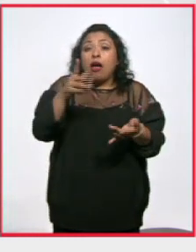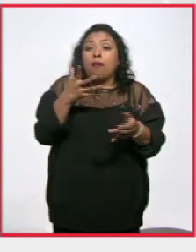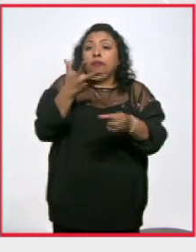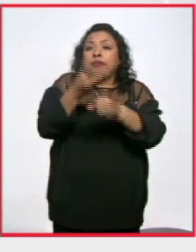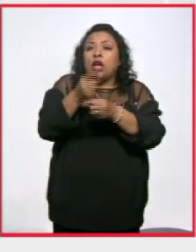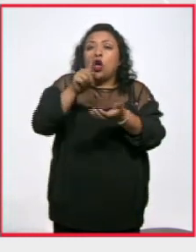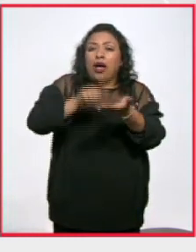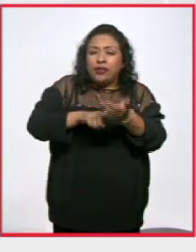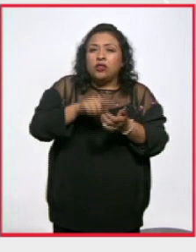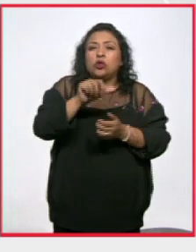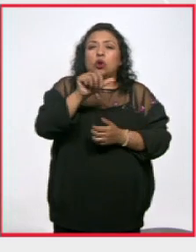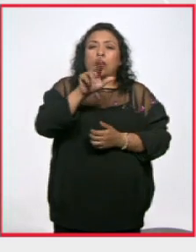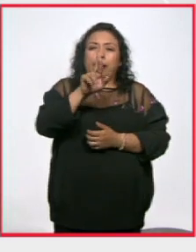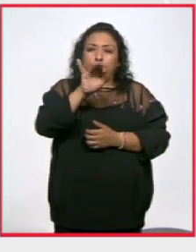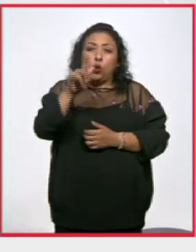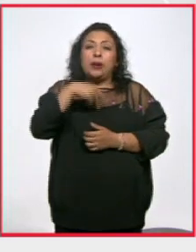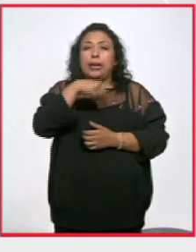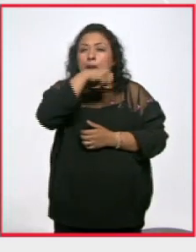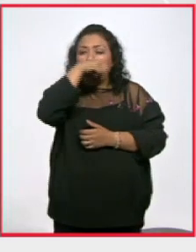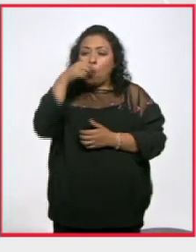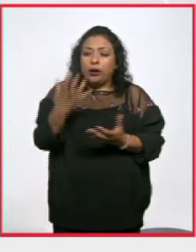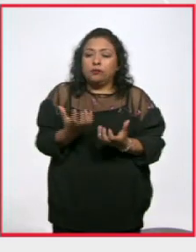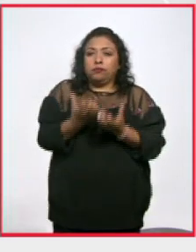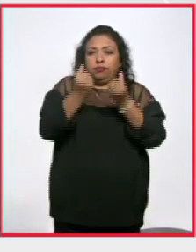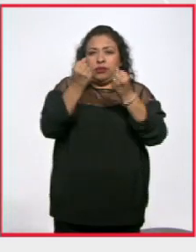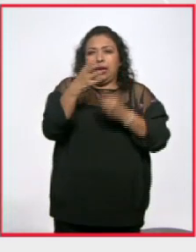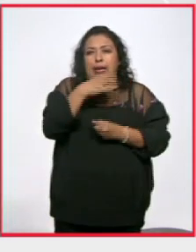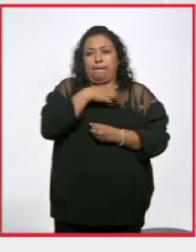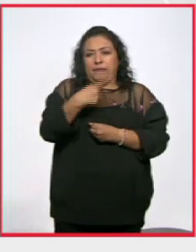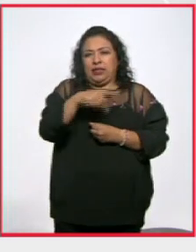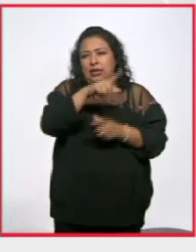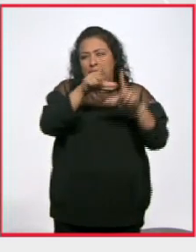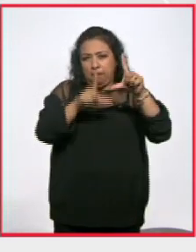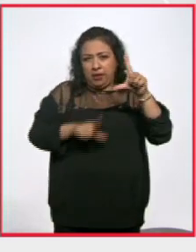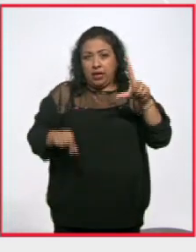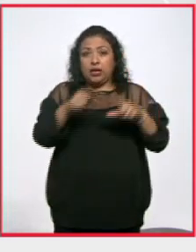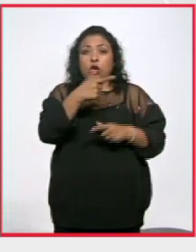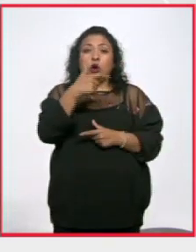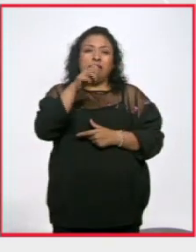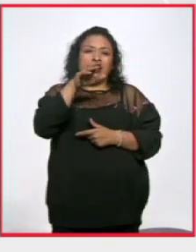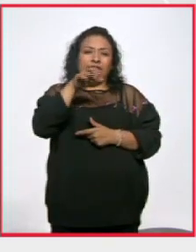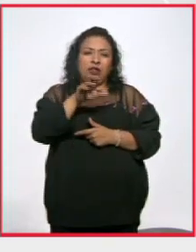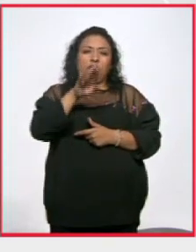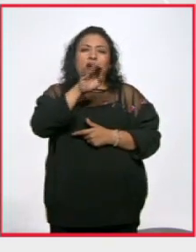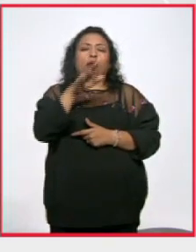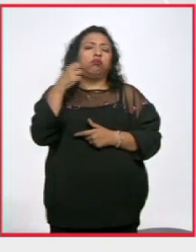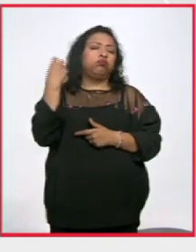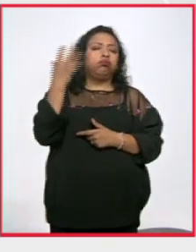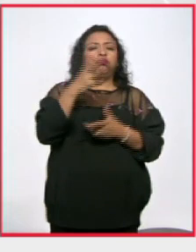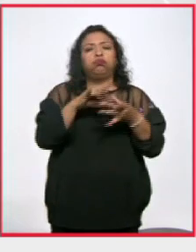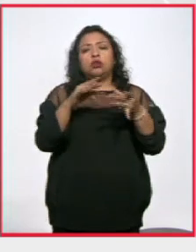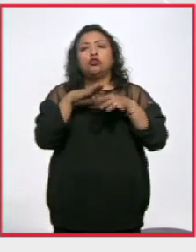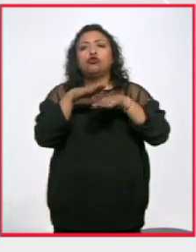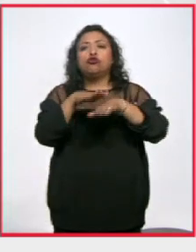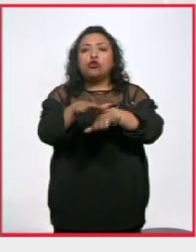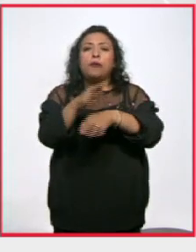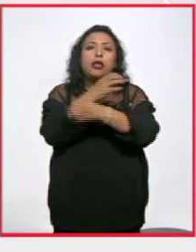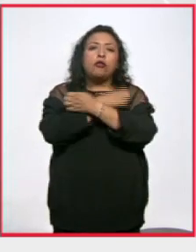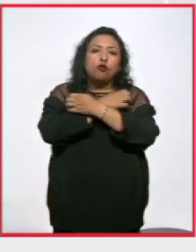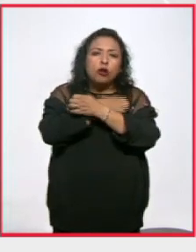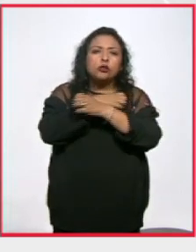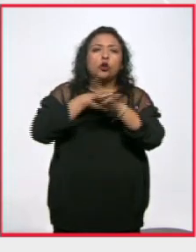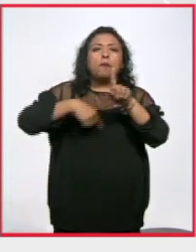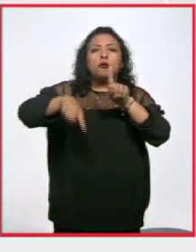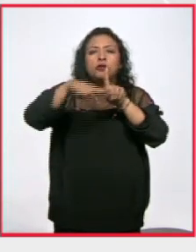república cuando Juárez recupera la capital del país cuando Gavino Barreda da su discurso sobre la educación